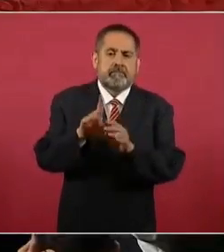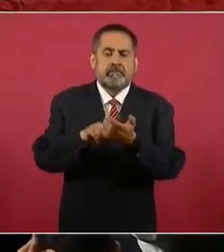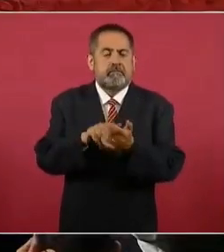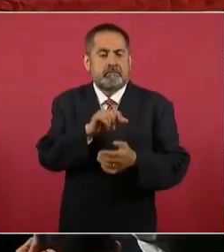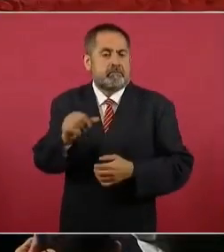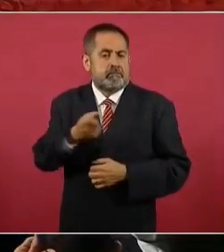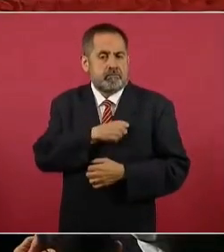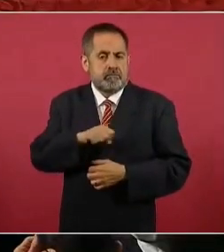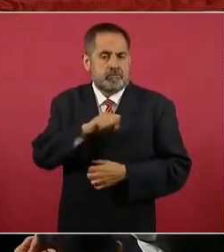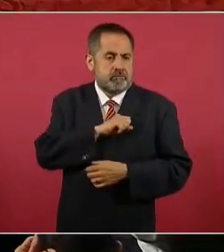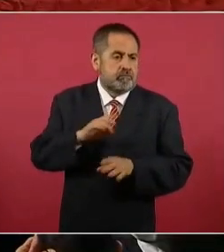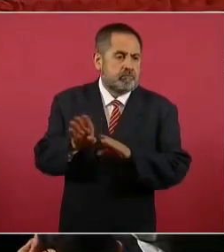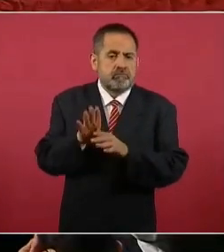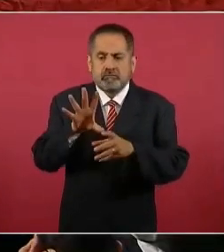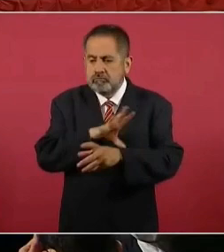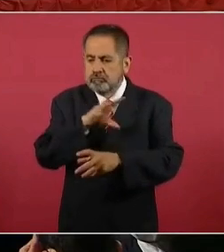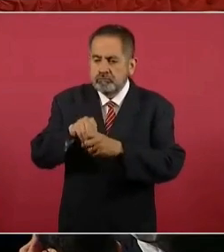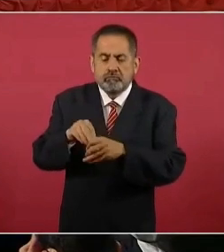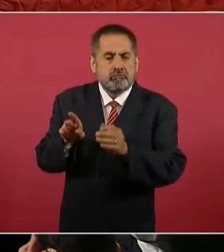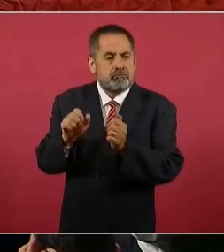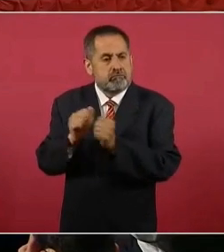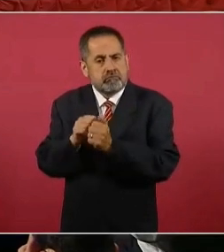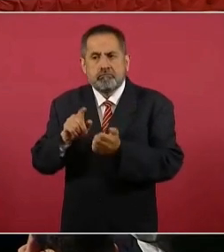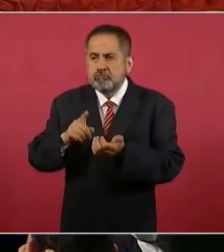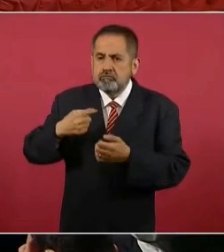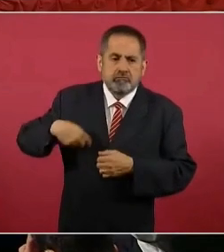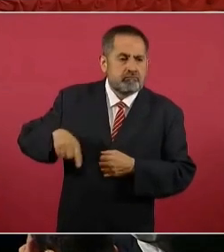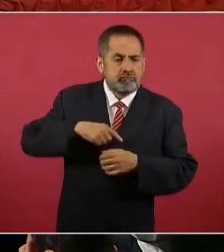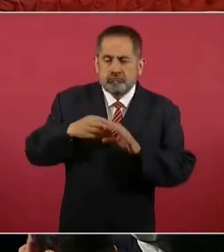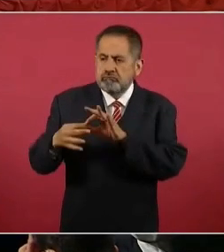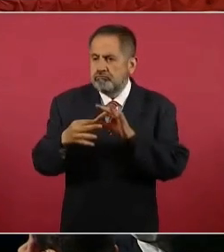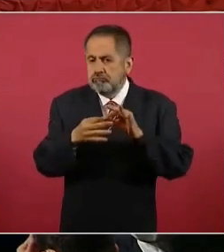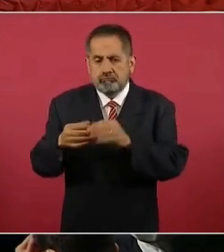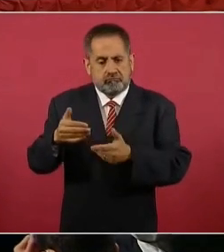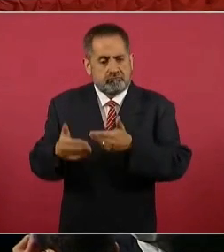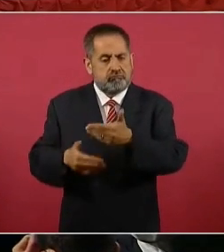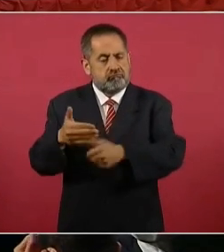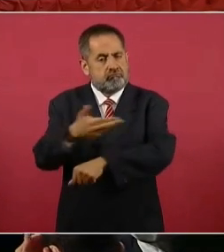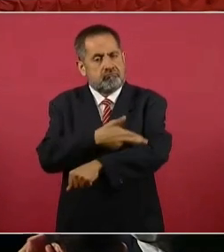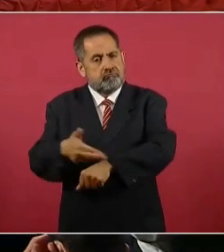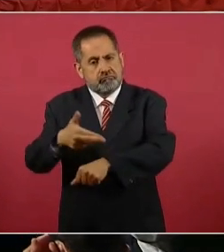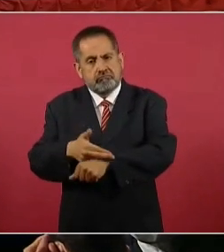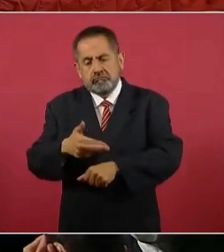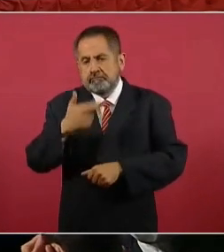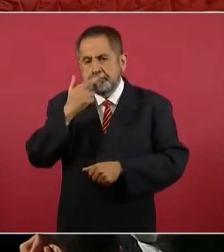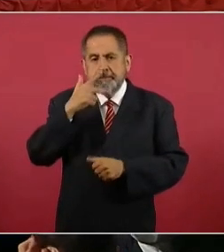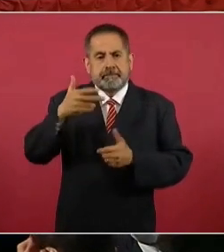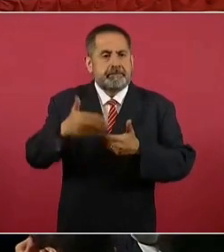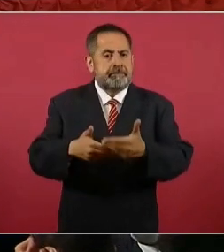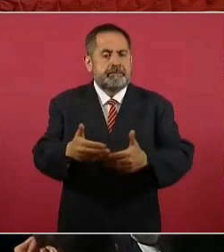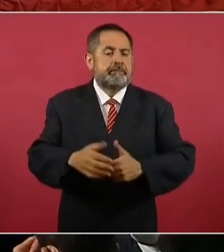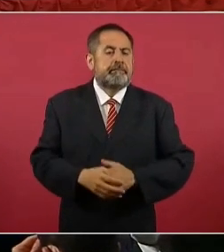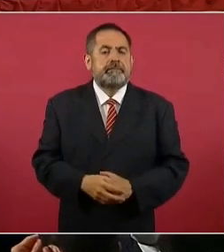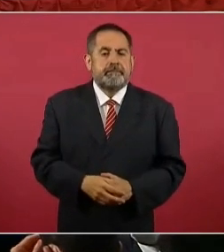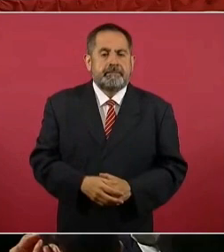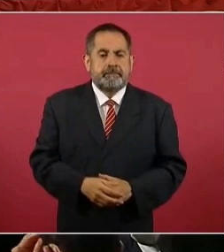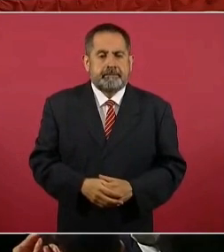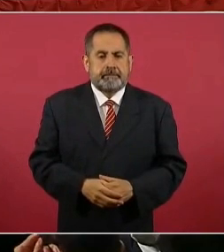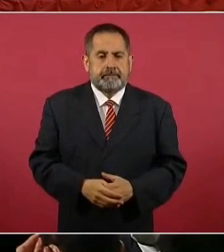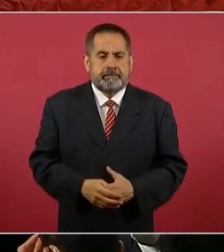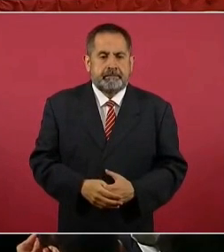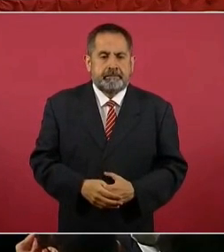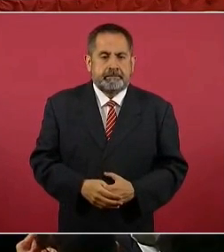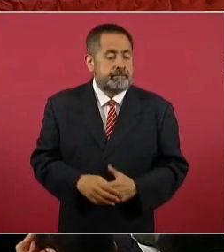salud privadas con quien hemos establecido alianzas para el avance de los ensayos clínicos. La que sigue